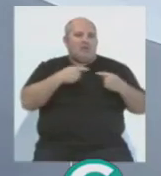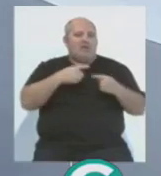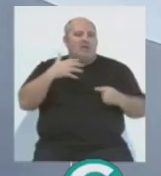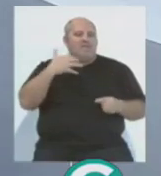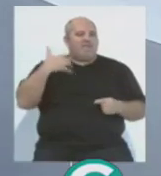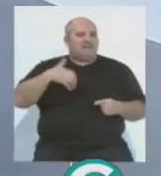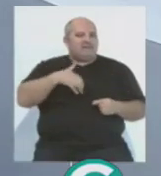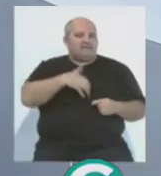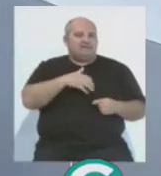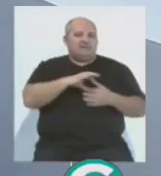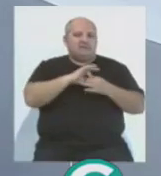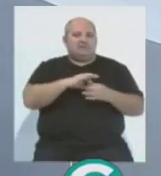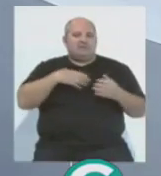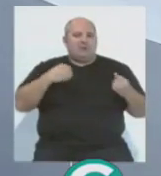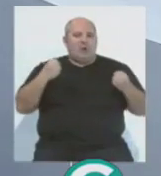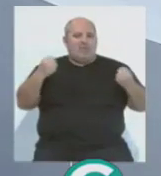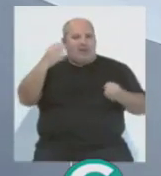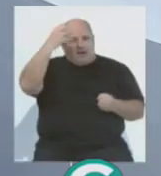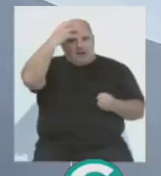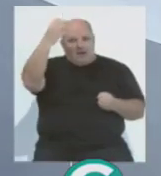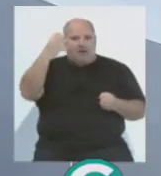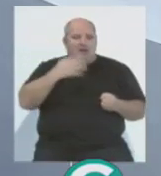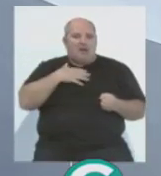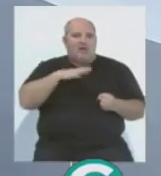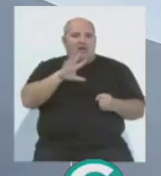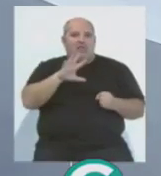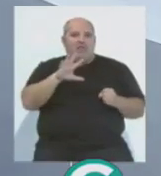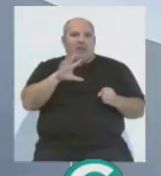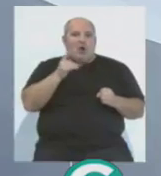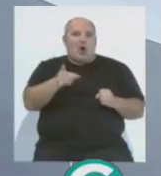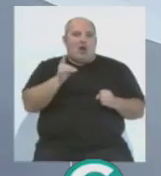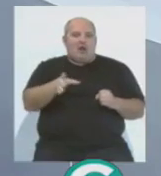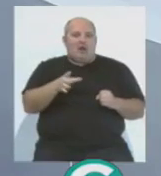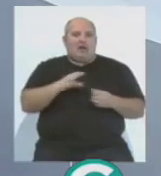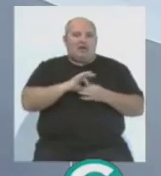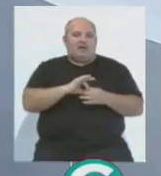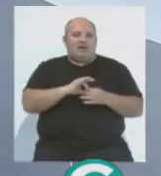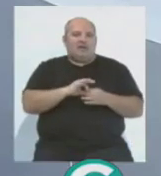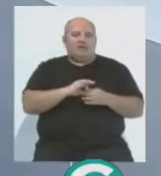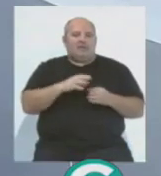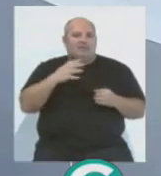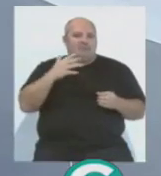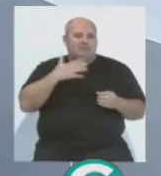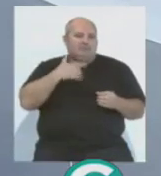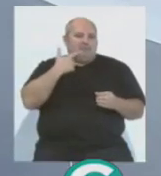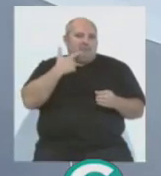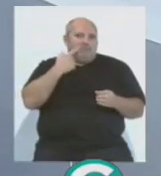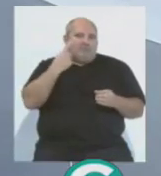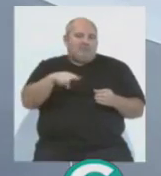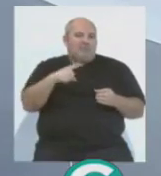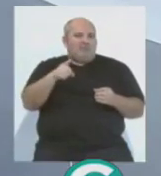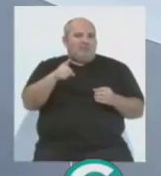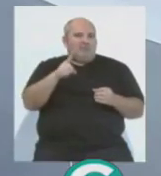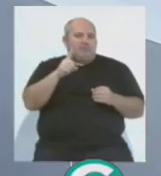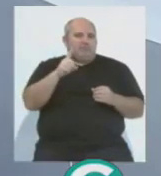Betis en la Copa del Rey donde se le marcaron cinco goles al equipo heliopolitano, con lo cual eso